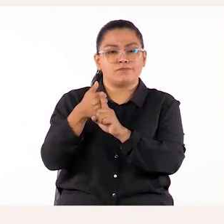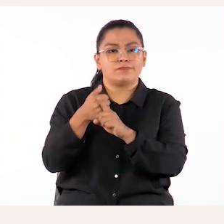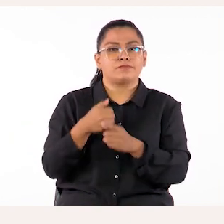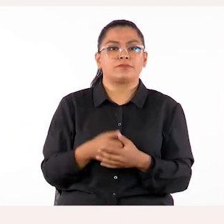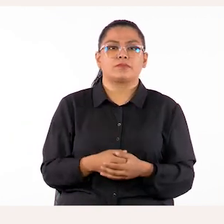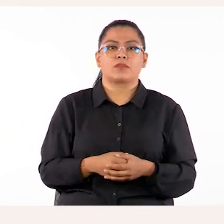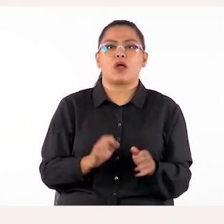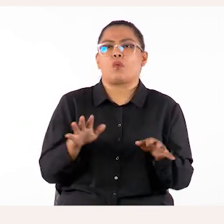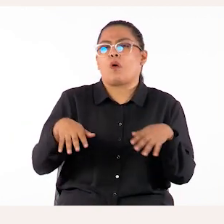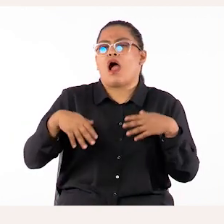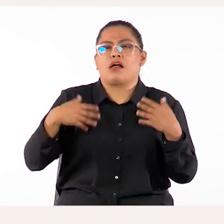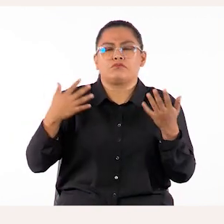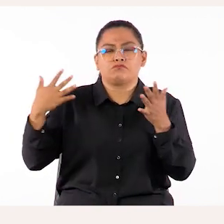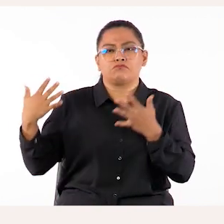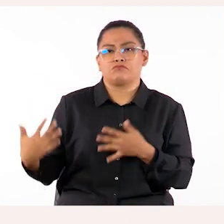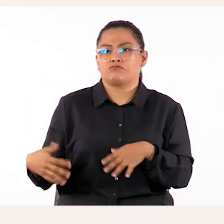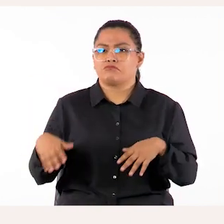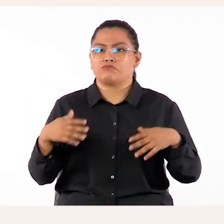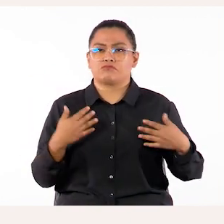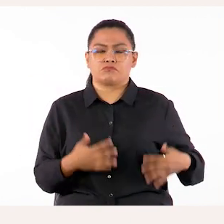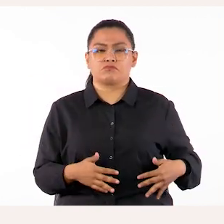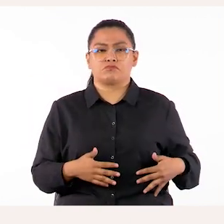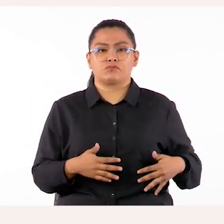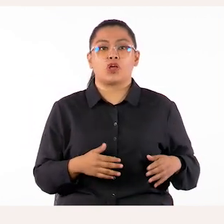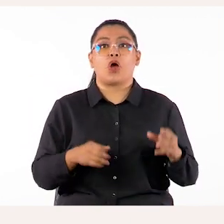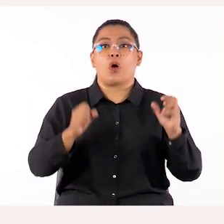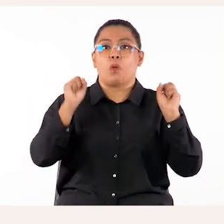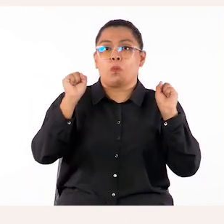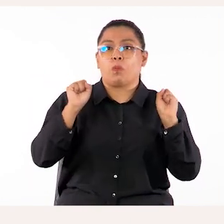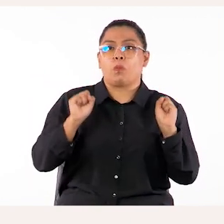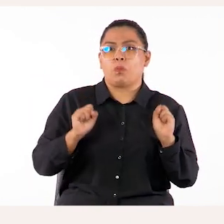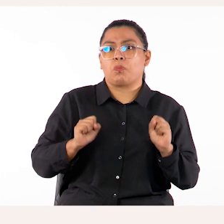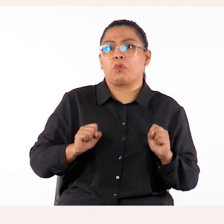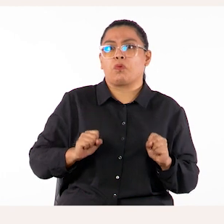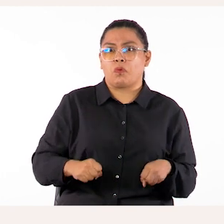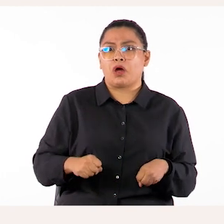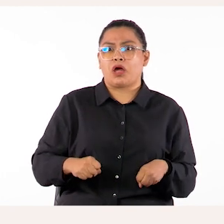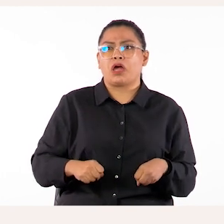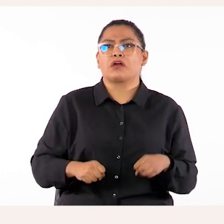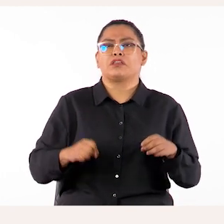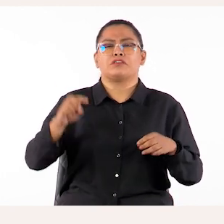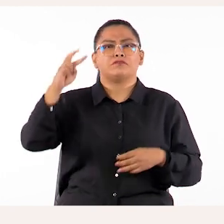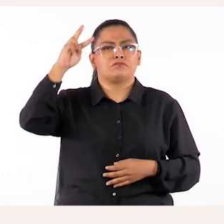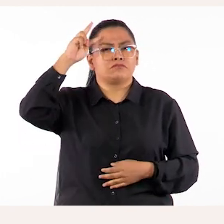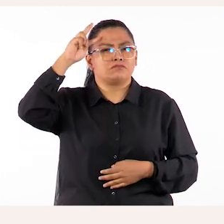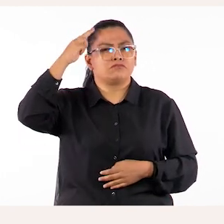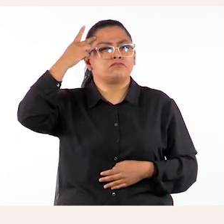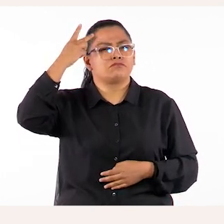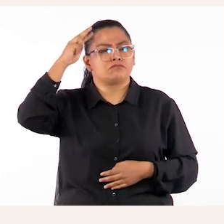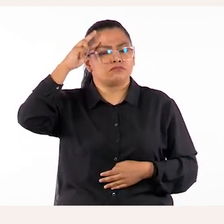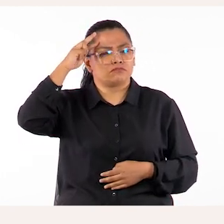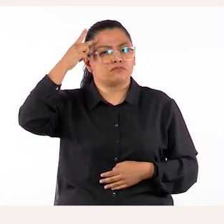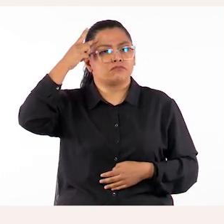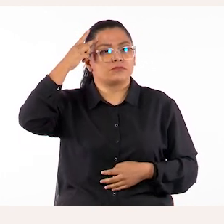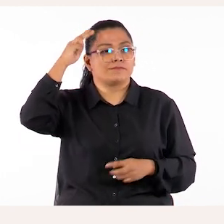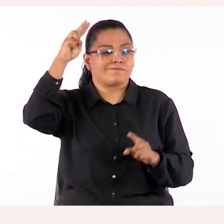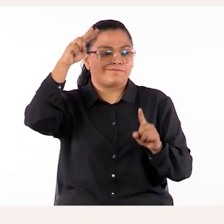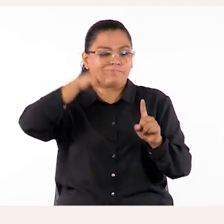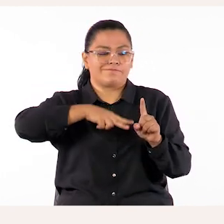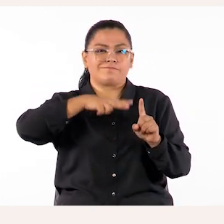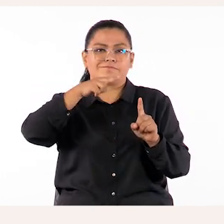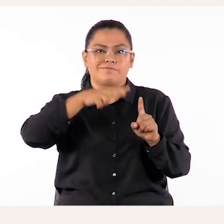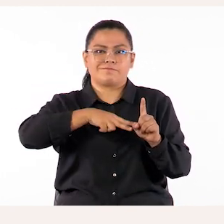modo, cualquier actividad, por árida que parezca, puede tornarse una actividad significativa. Una característica